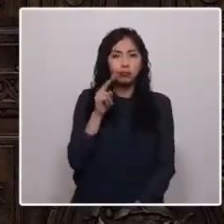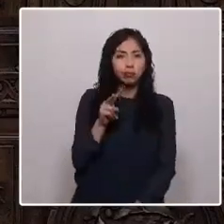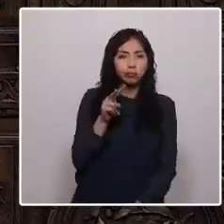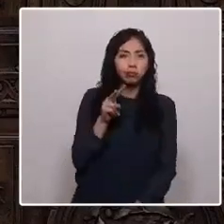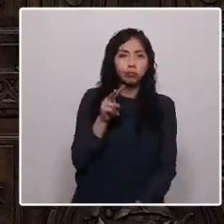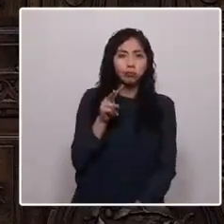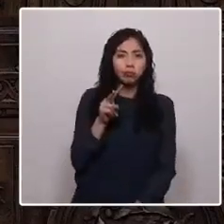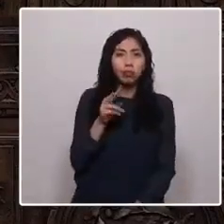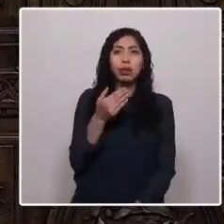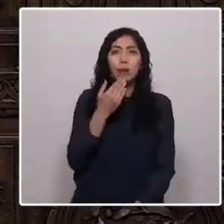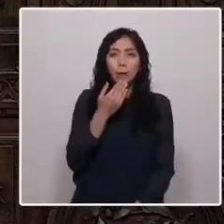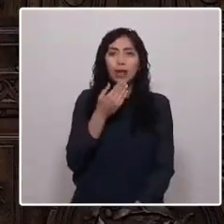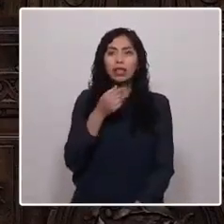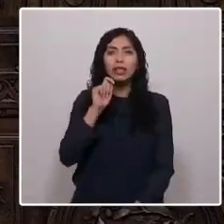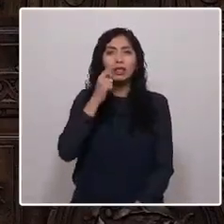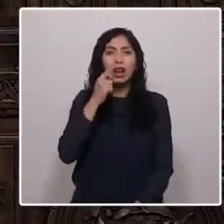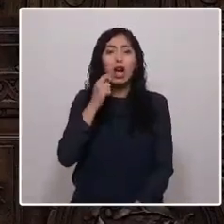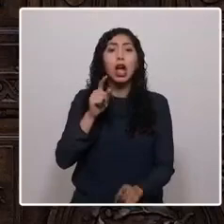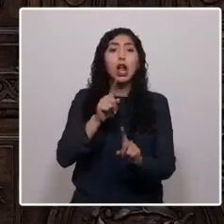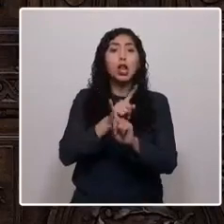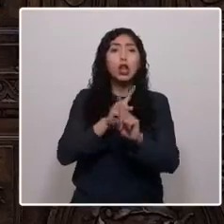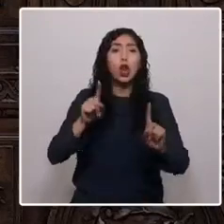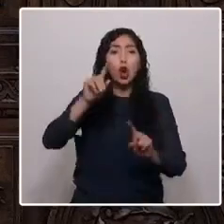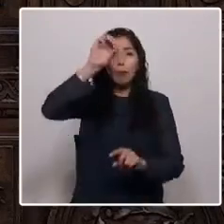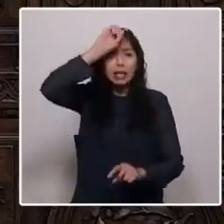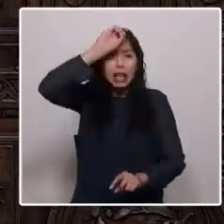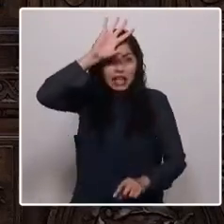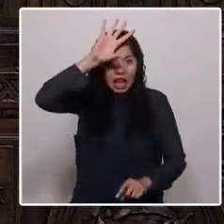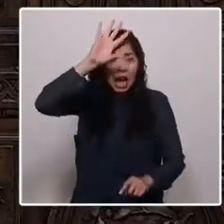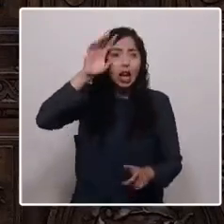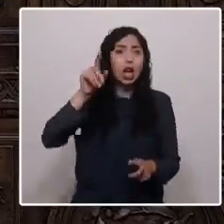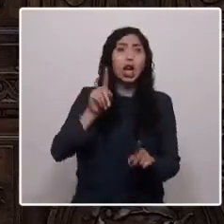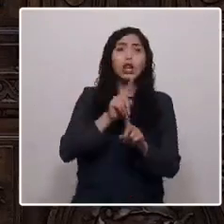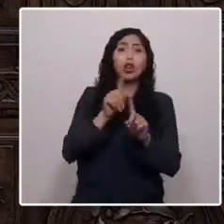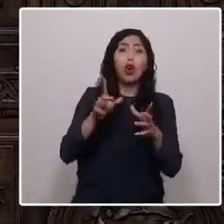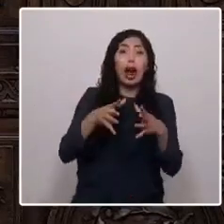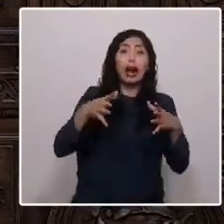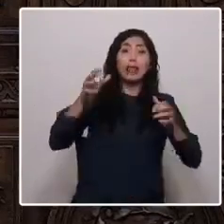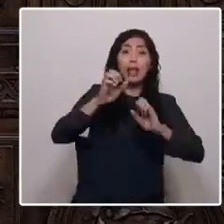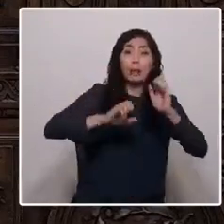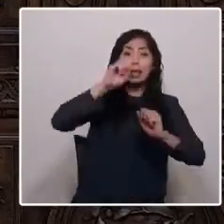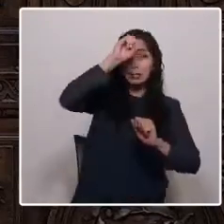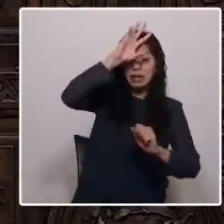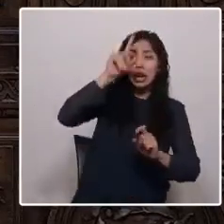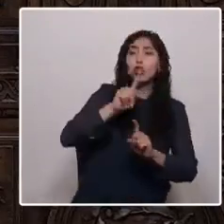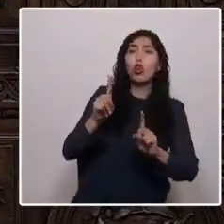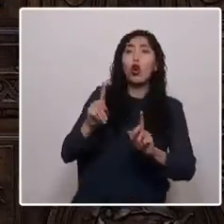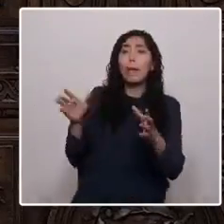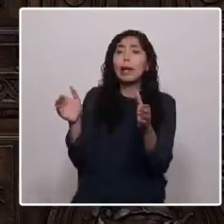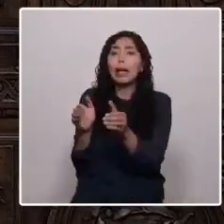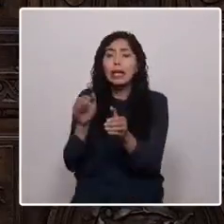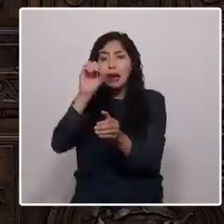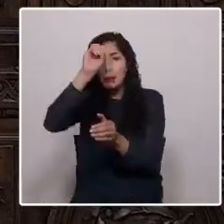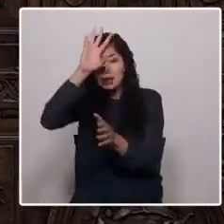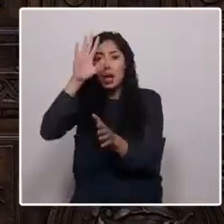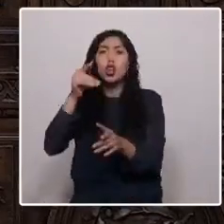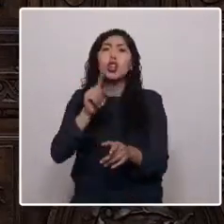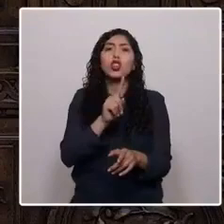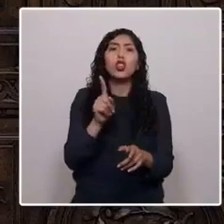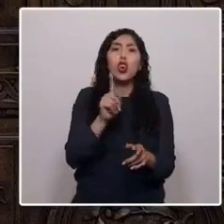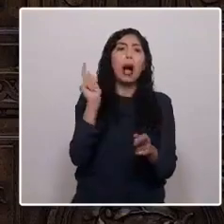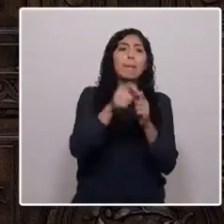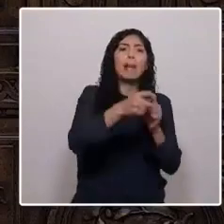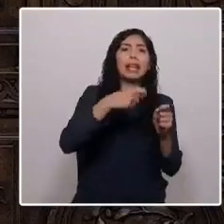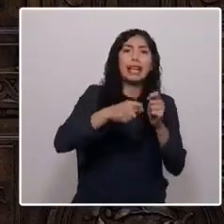a la minería, no a la mediana y pequeña minería, no a la agricultura, no a las pesqueras, no a las empresas